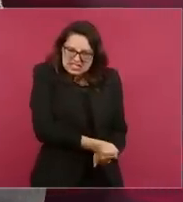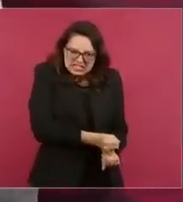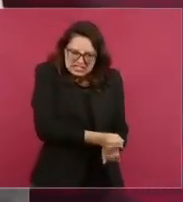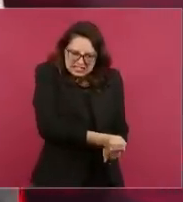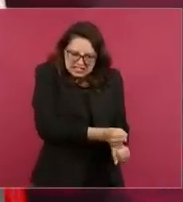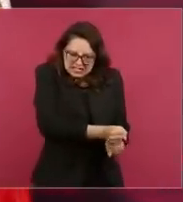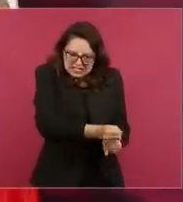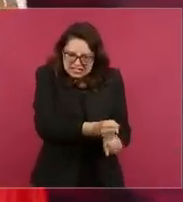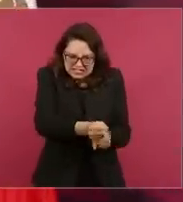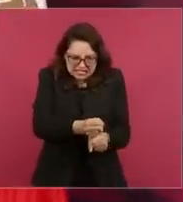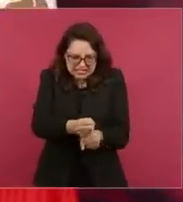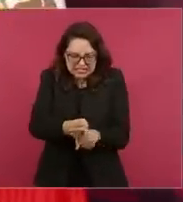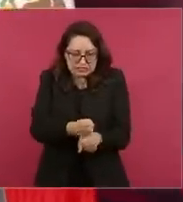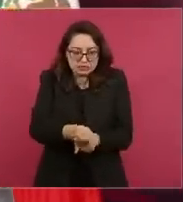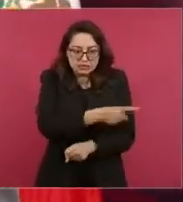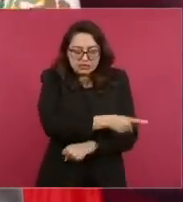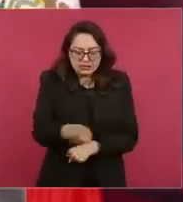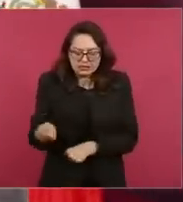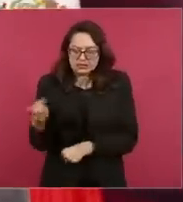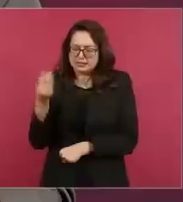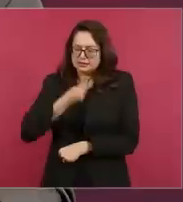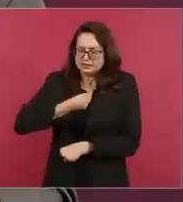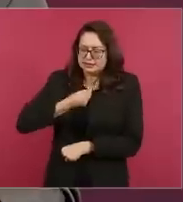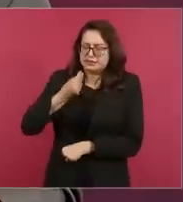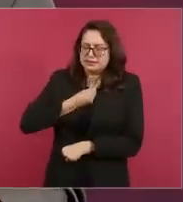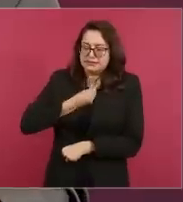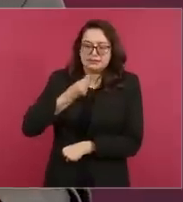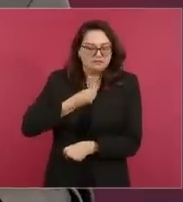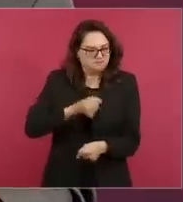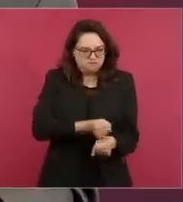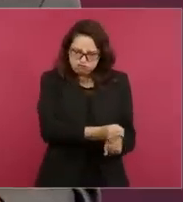acto inhumano, ilegal,